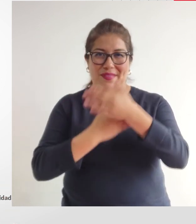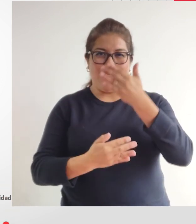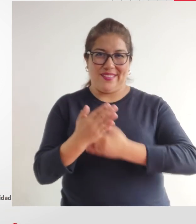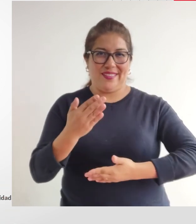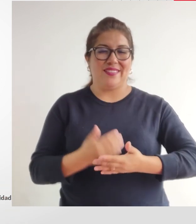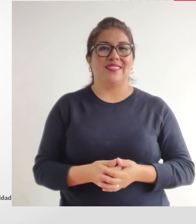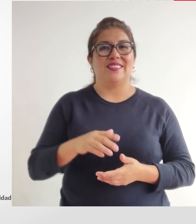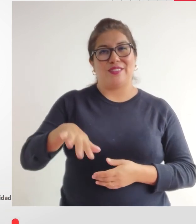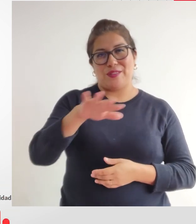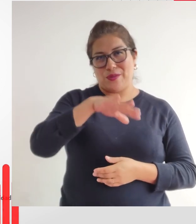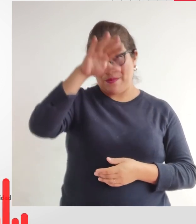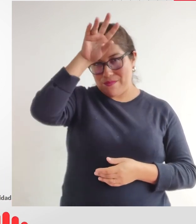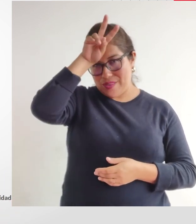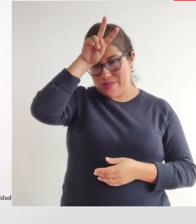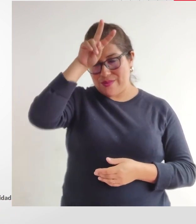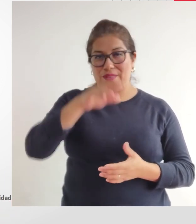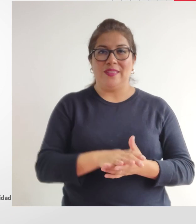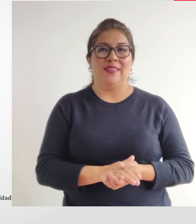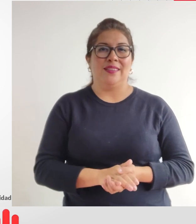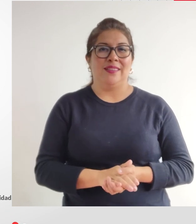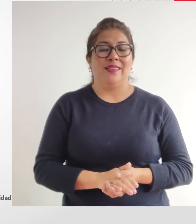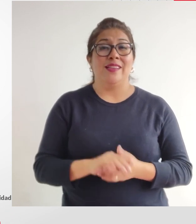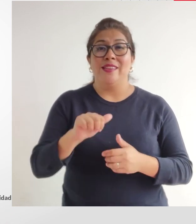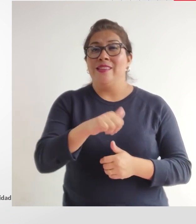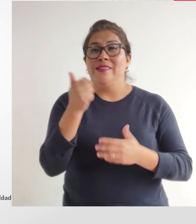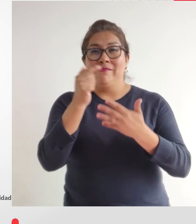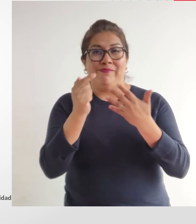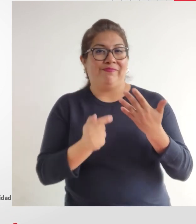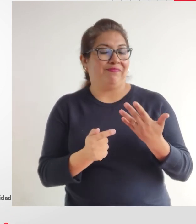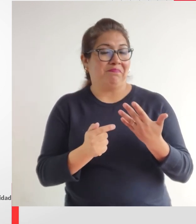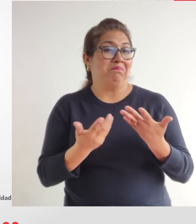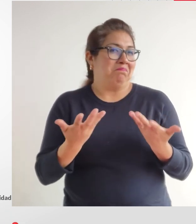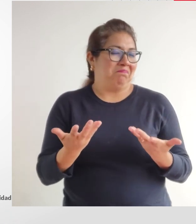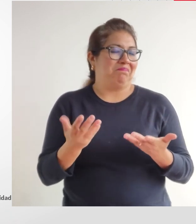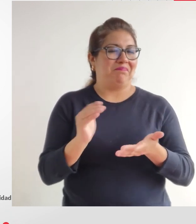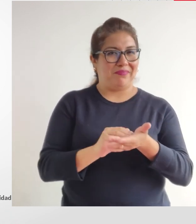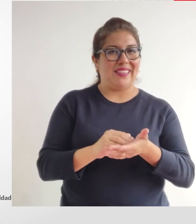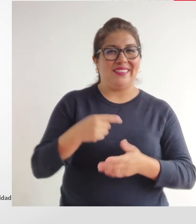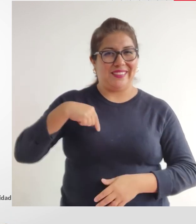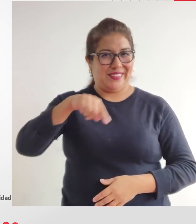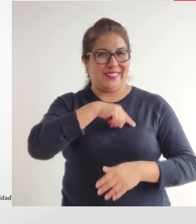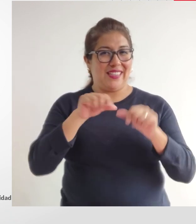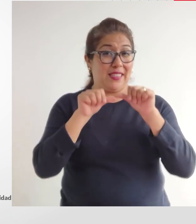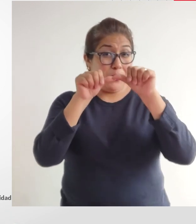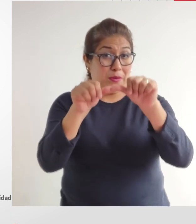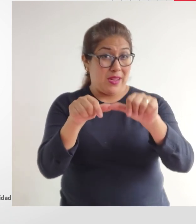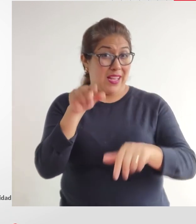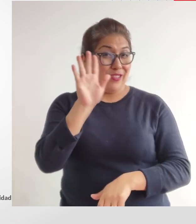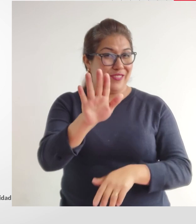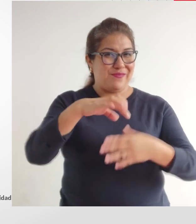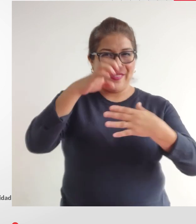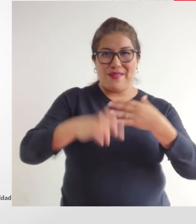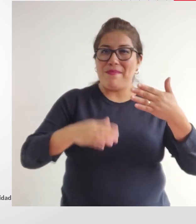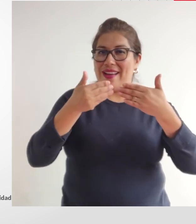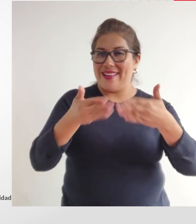las personas con discapacidad a nivel nacional y muchas otras cosas más. Seguiremos en este